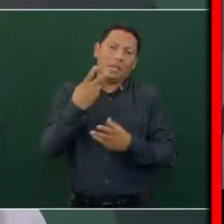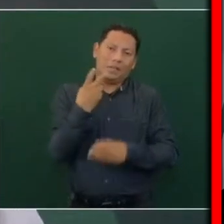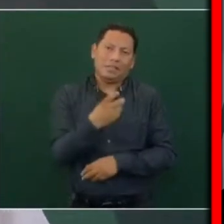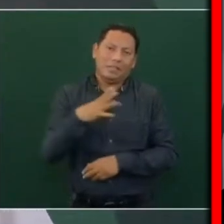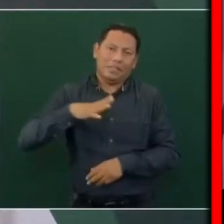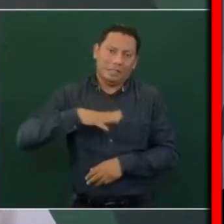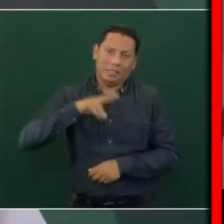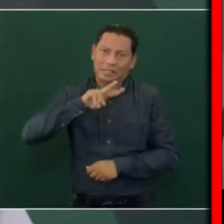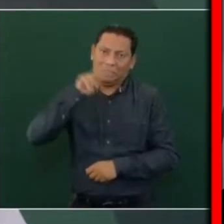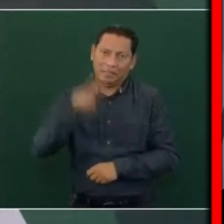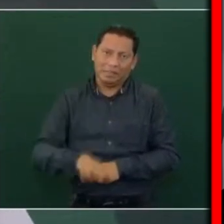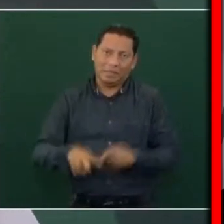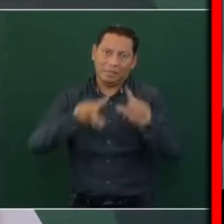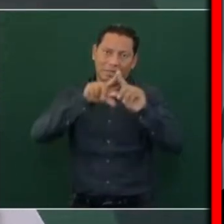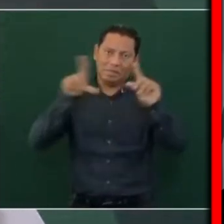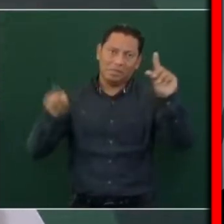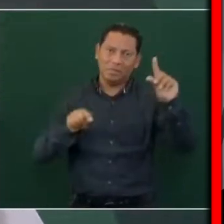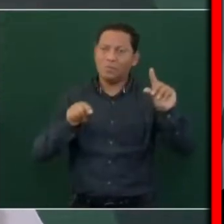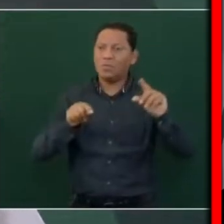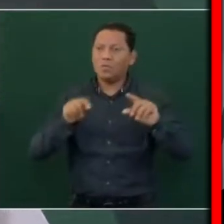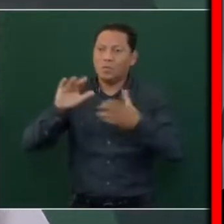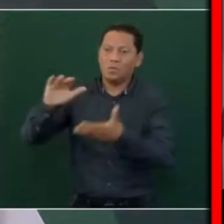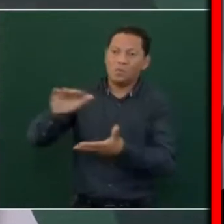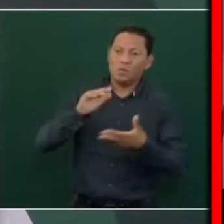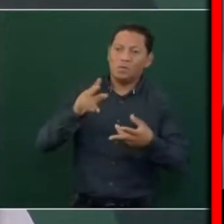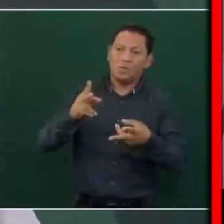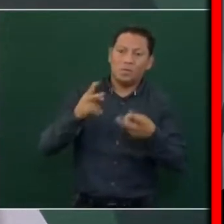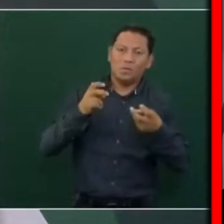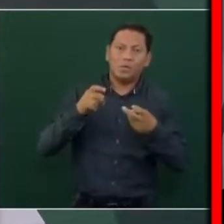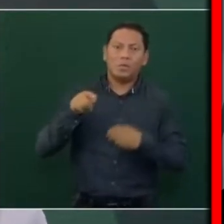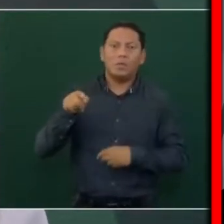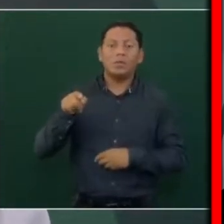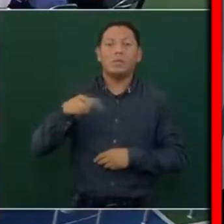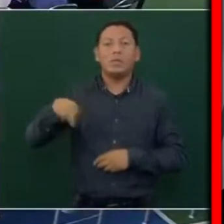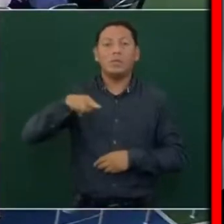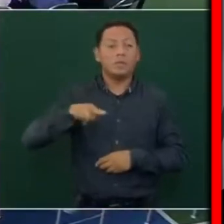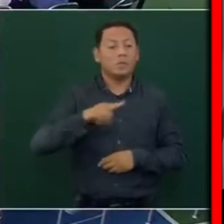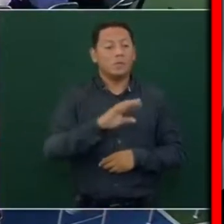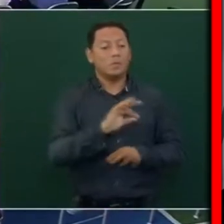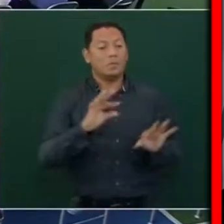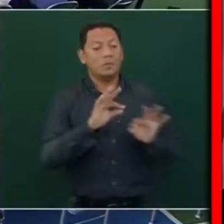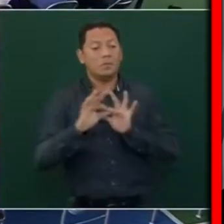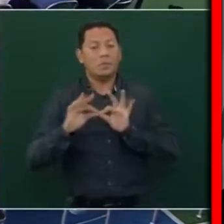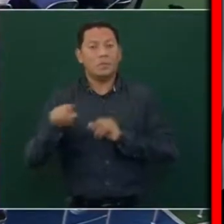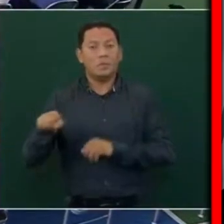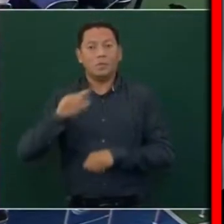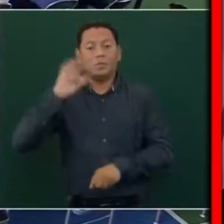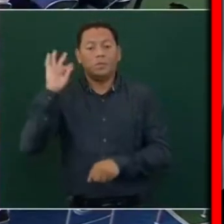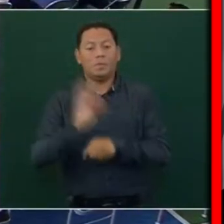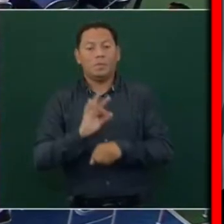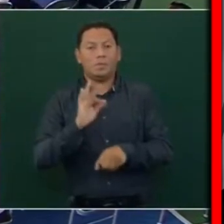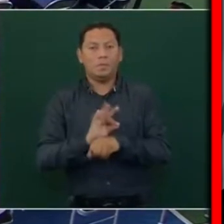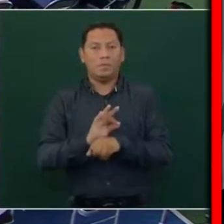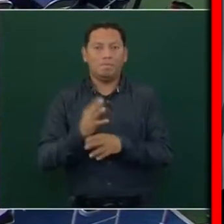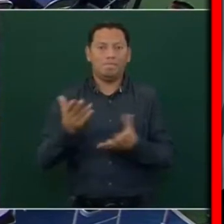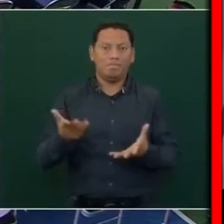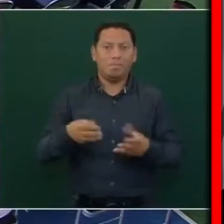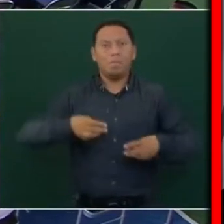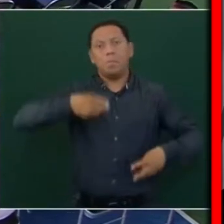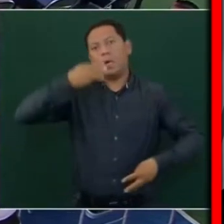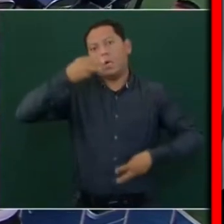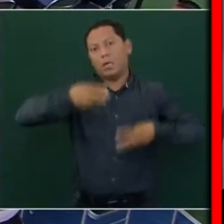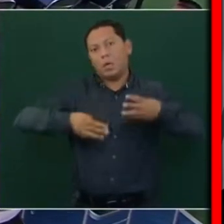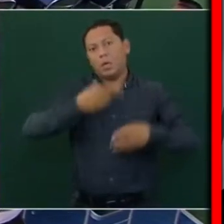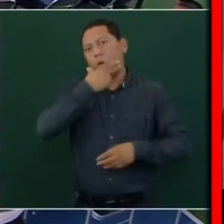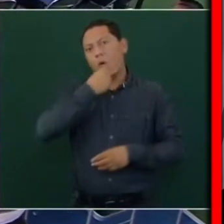tienen ahora a estos empleados, a sus servicios, a magistrados y a